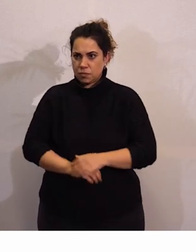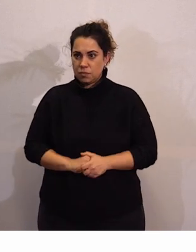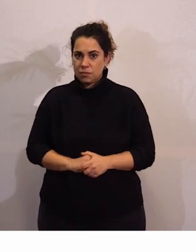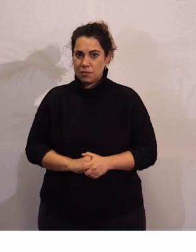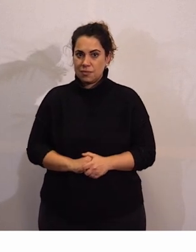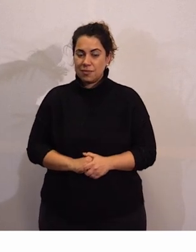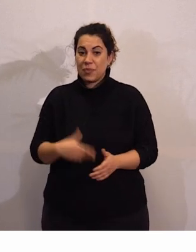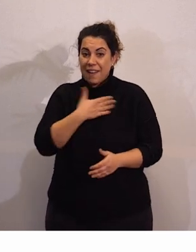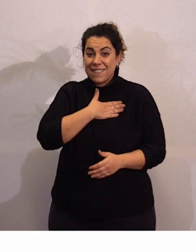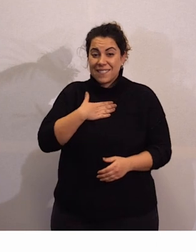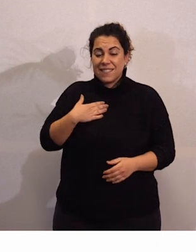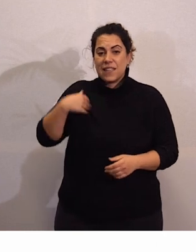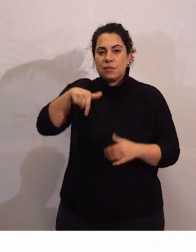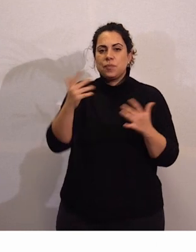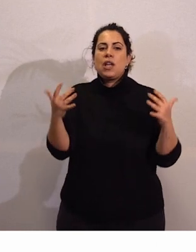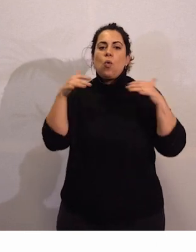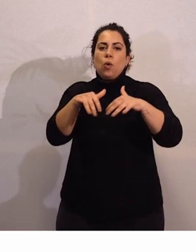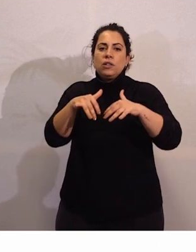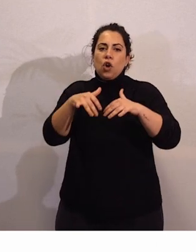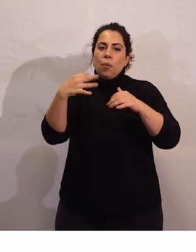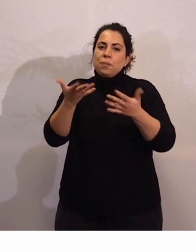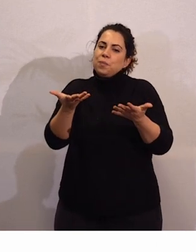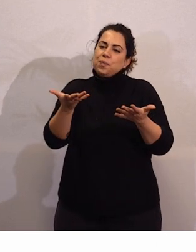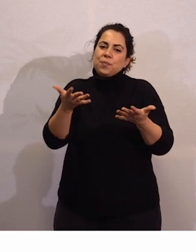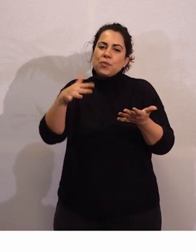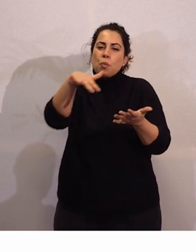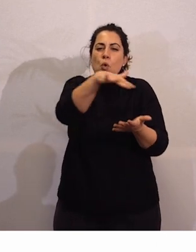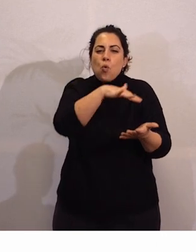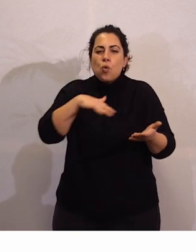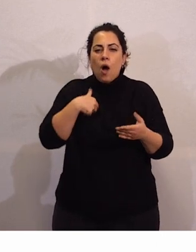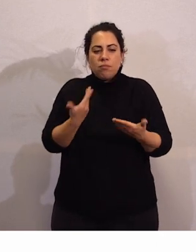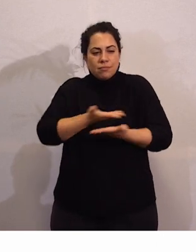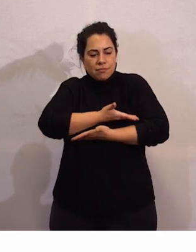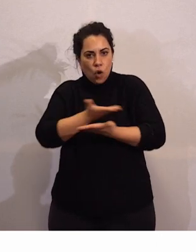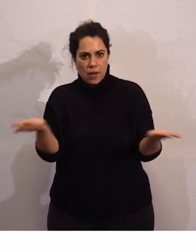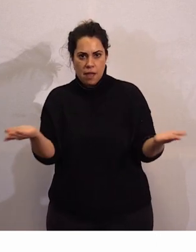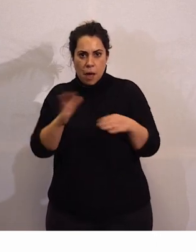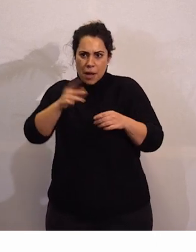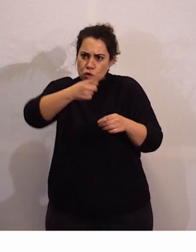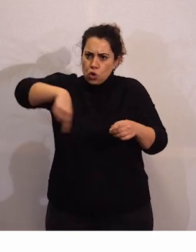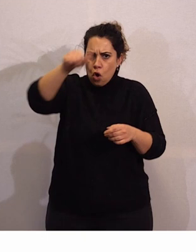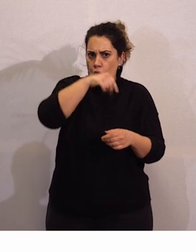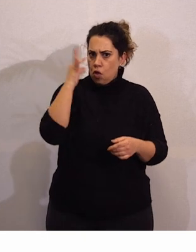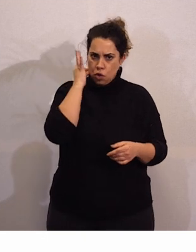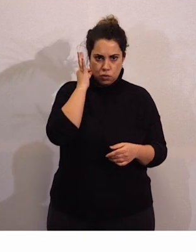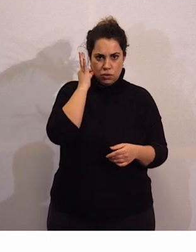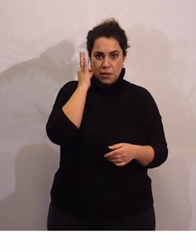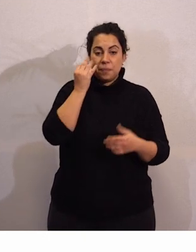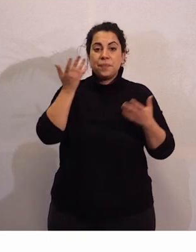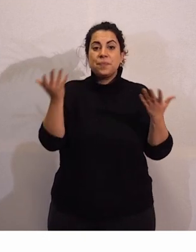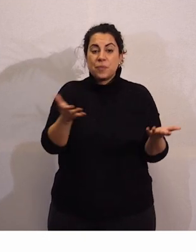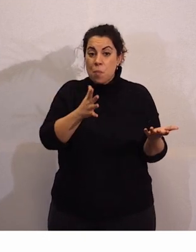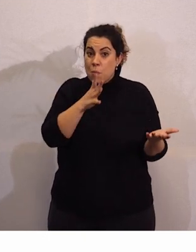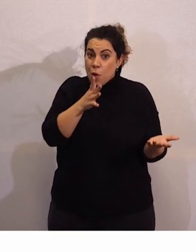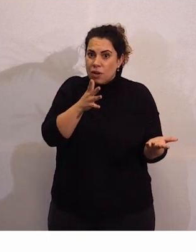Queremos que este encuentro sea un lugar cómodo, de confianza, para todos y todas. Por eso,